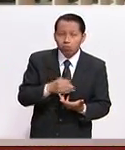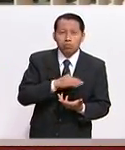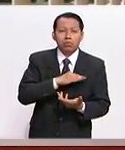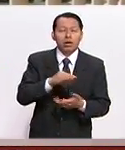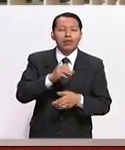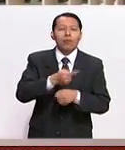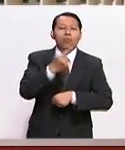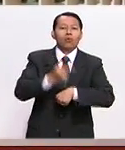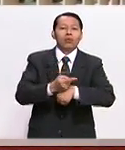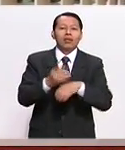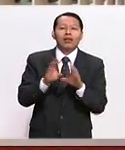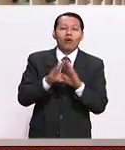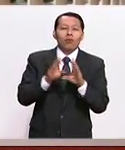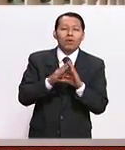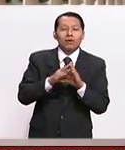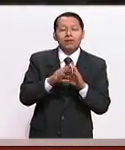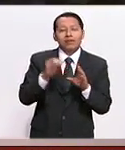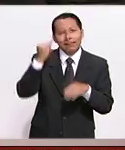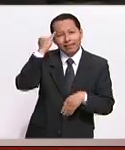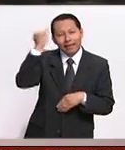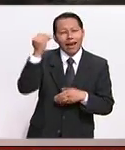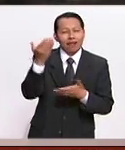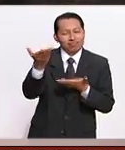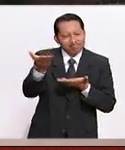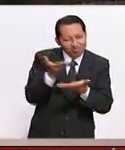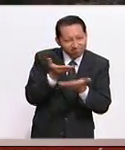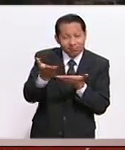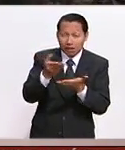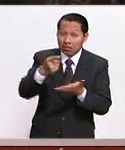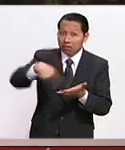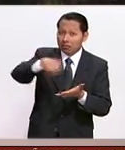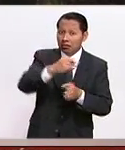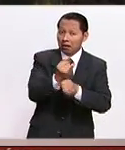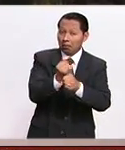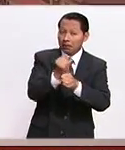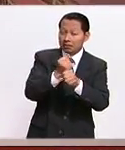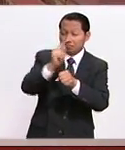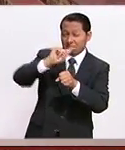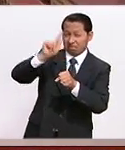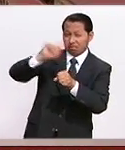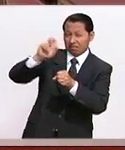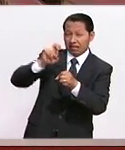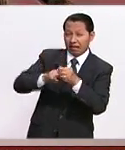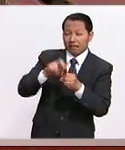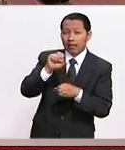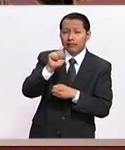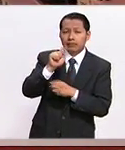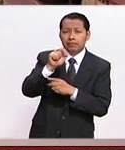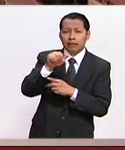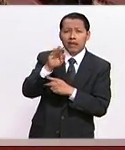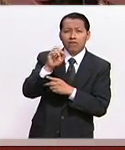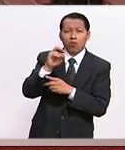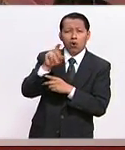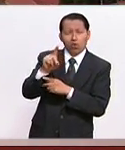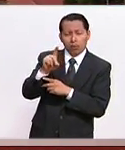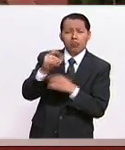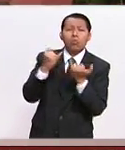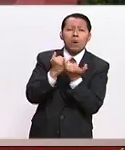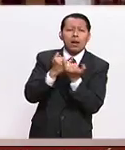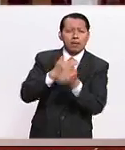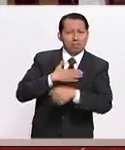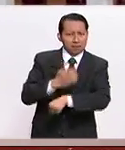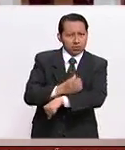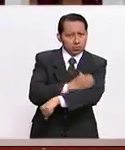tendré la oportunidad de compartir ideas con investigadores de alto nivel allá en la Universidad de Stanford, que además, también con mis